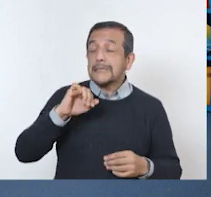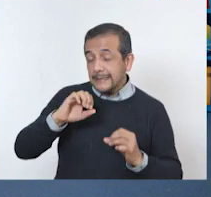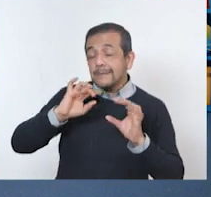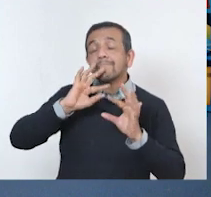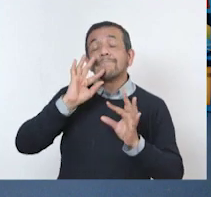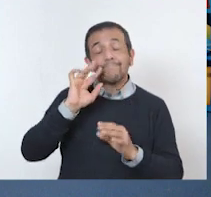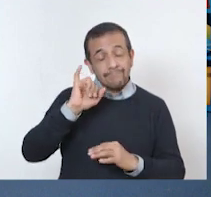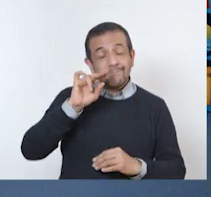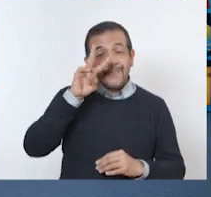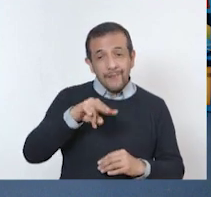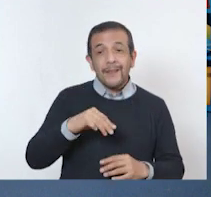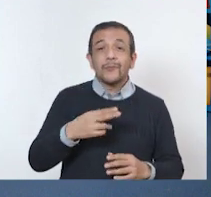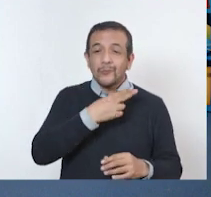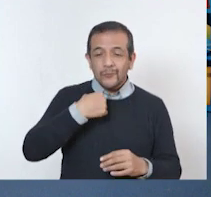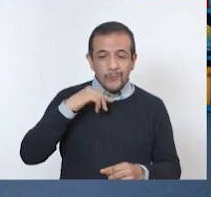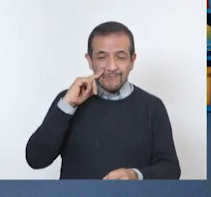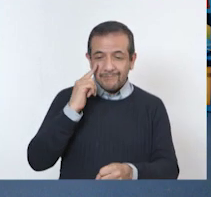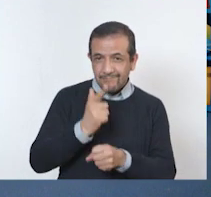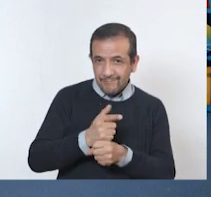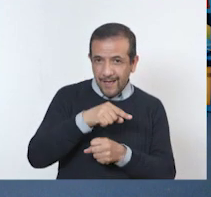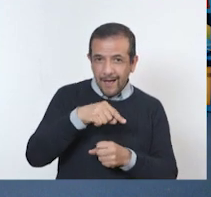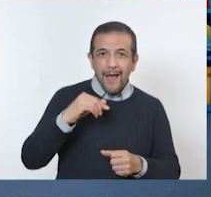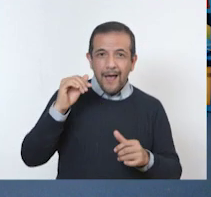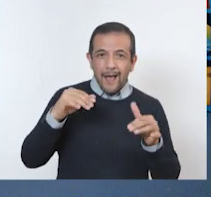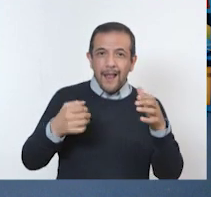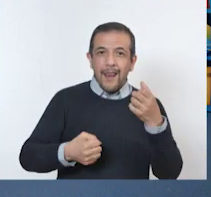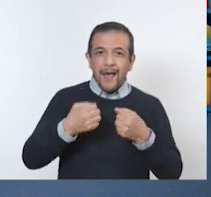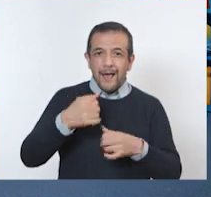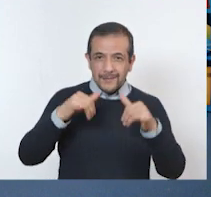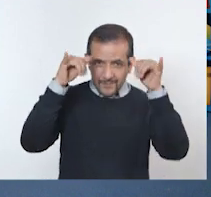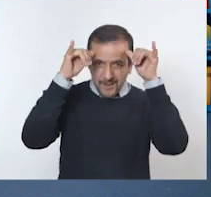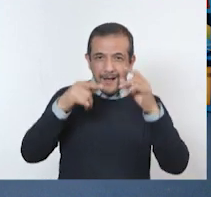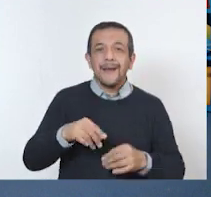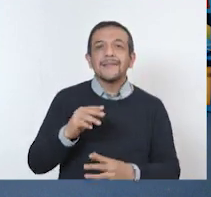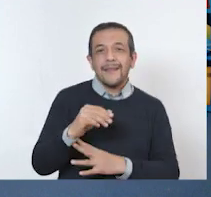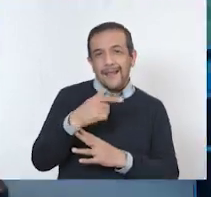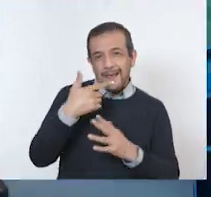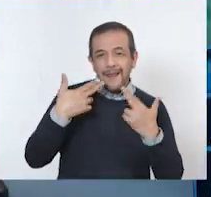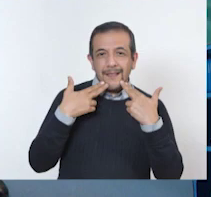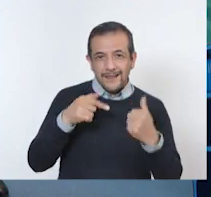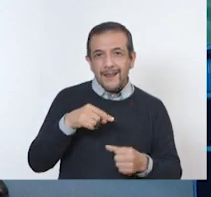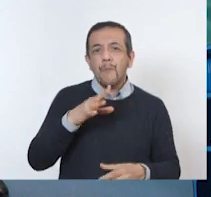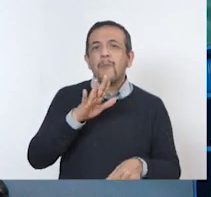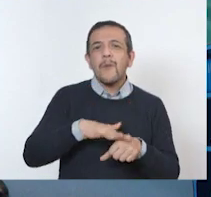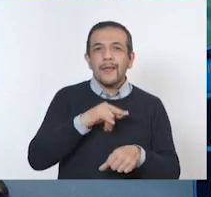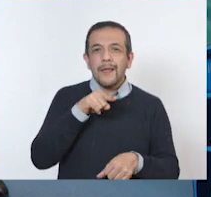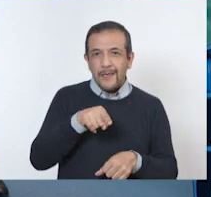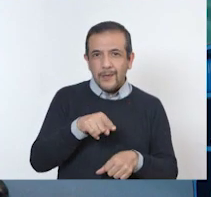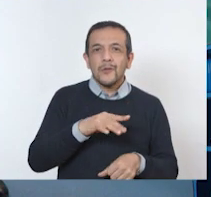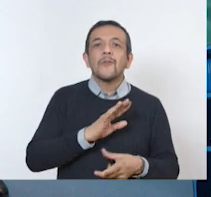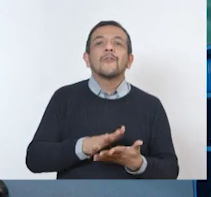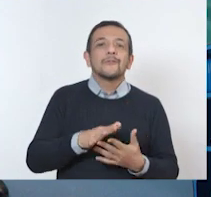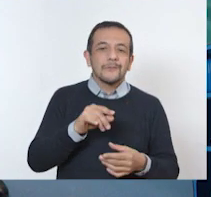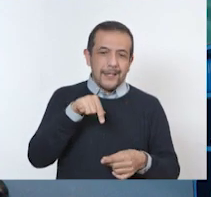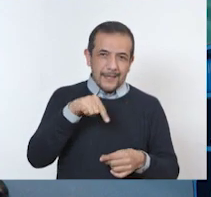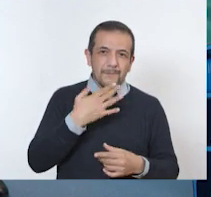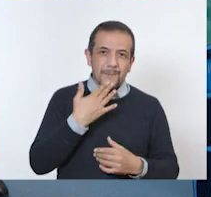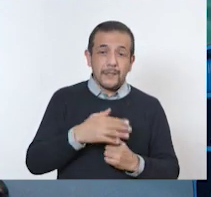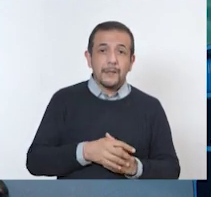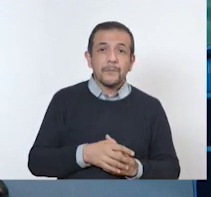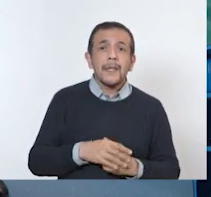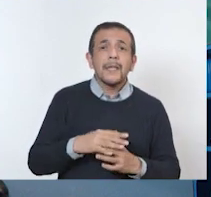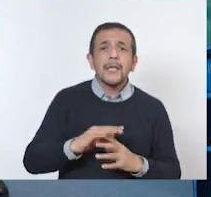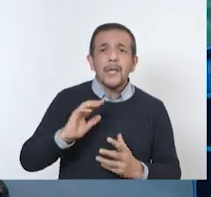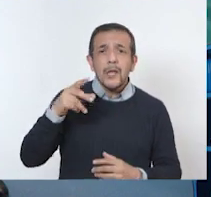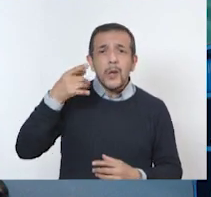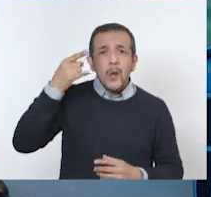encontramos en las granjas. Y son animales domésticos. Un osito panda, hombre. panda. ¿Quién no quiere a los